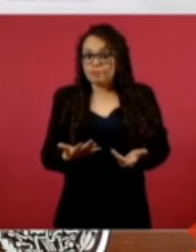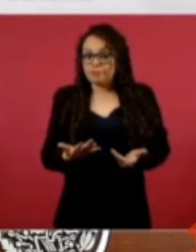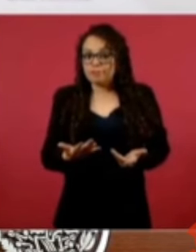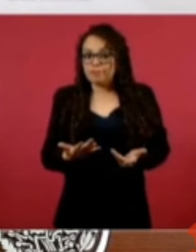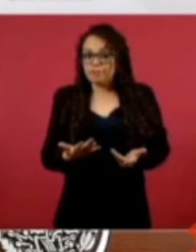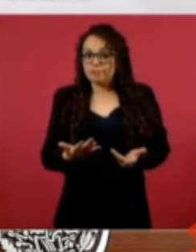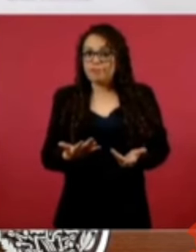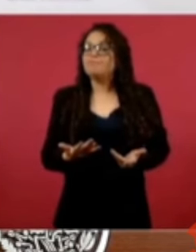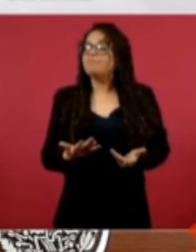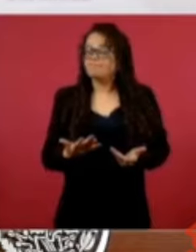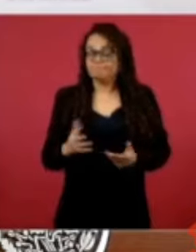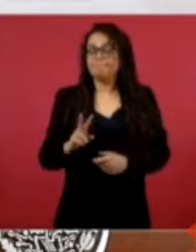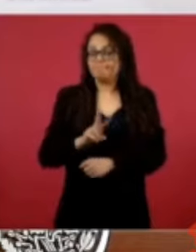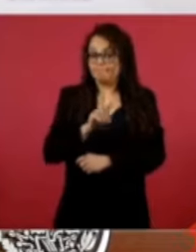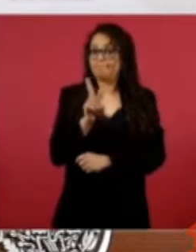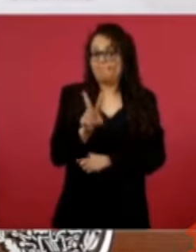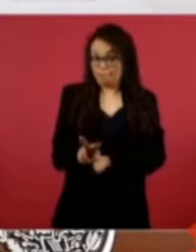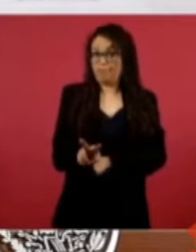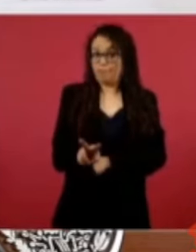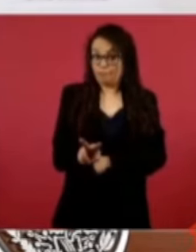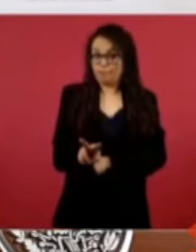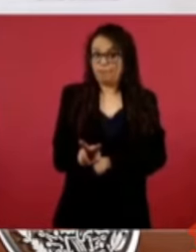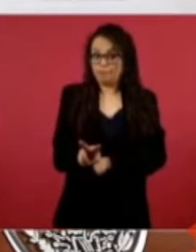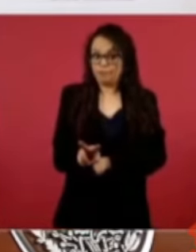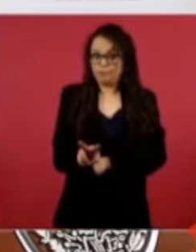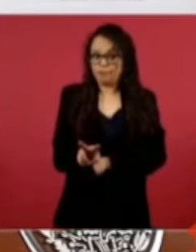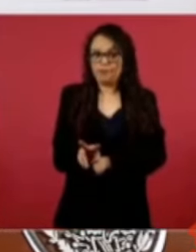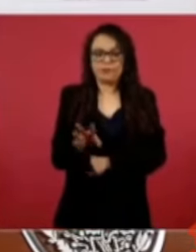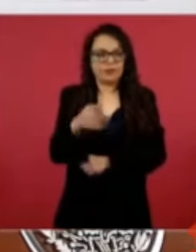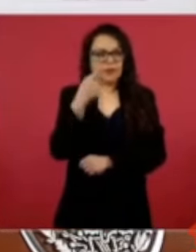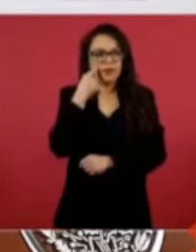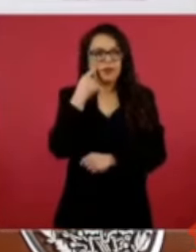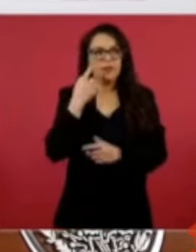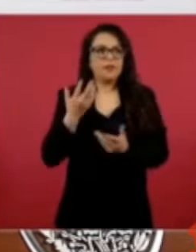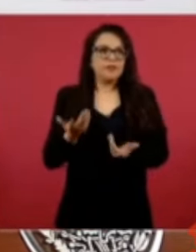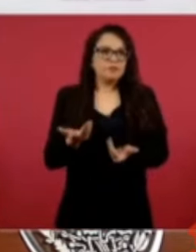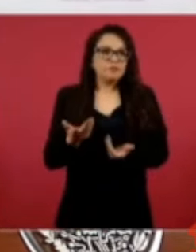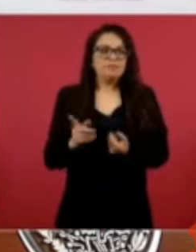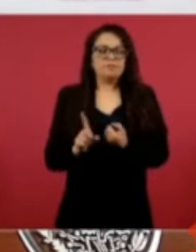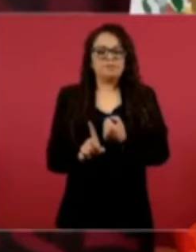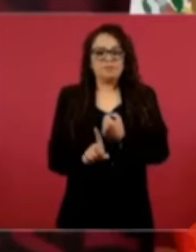Es que hizo crisis.